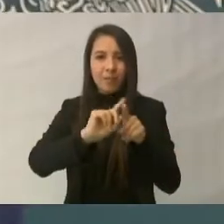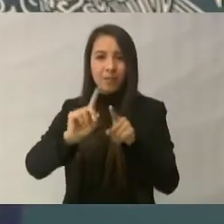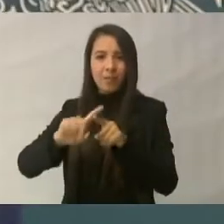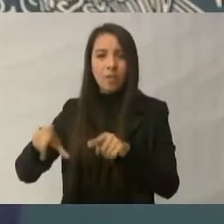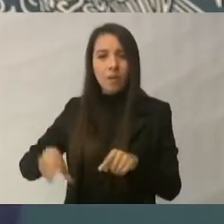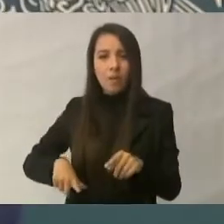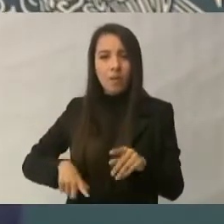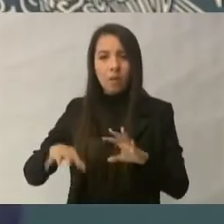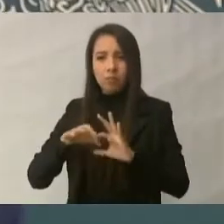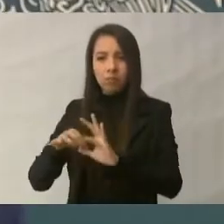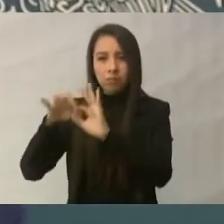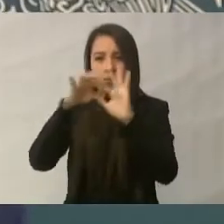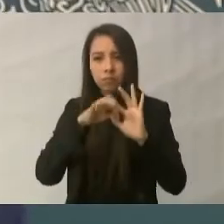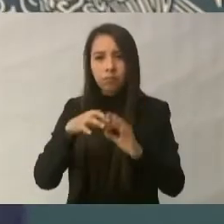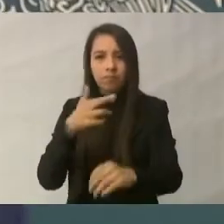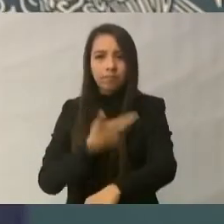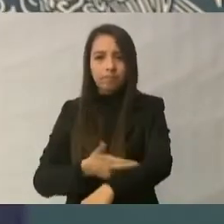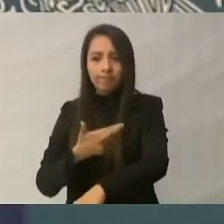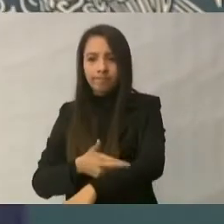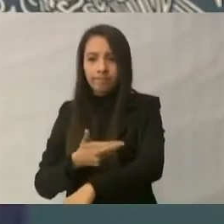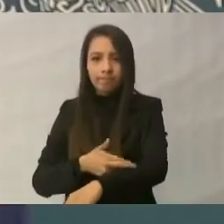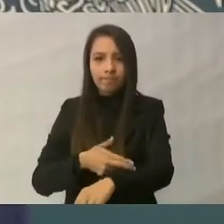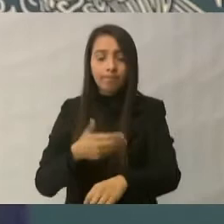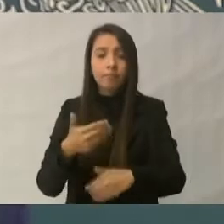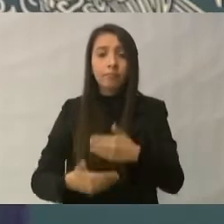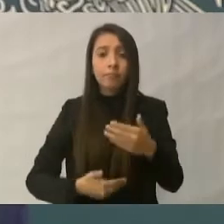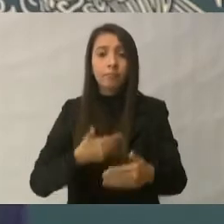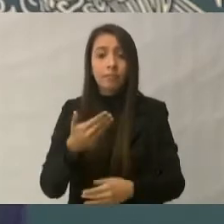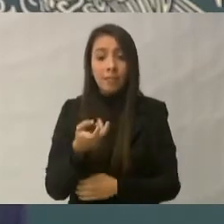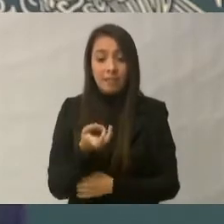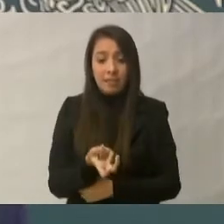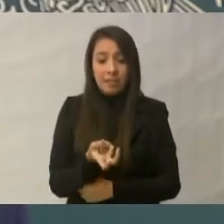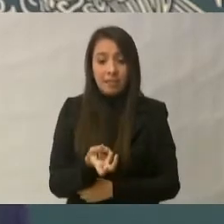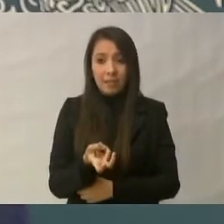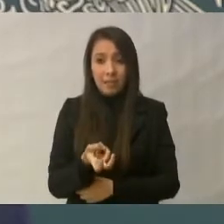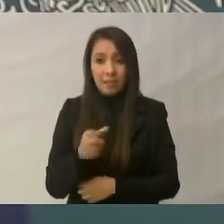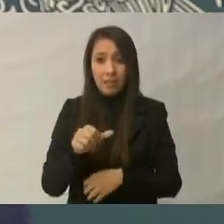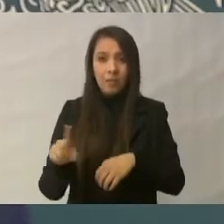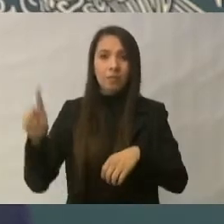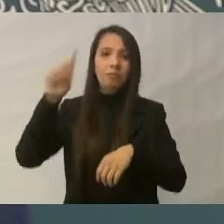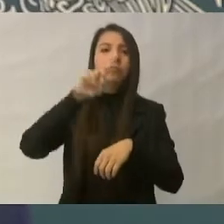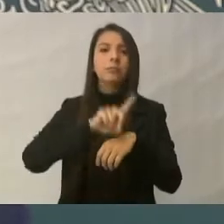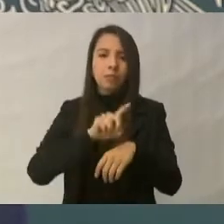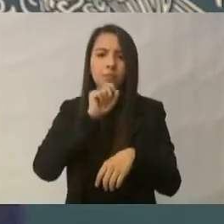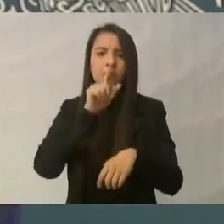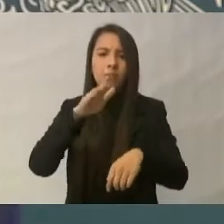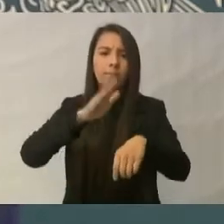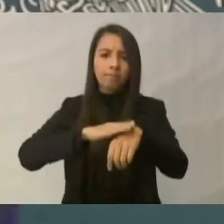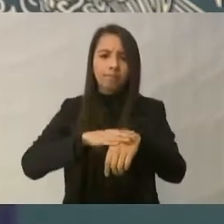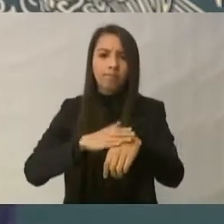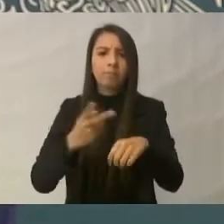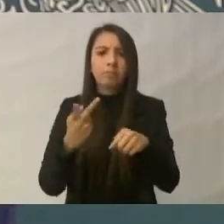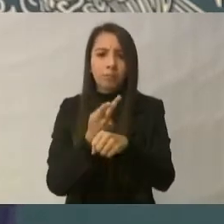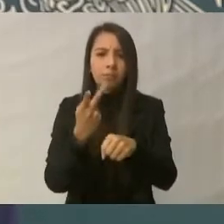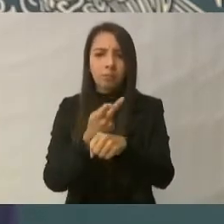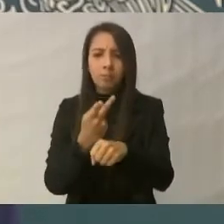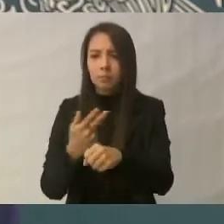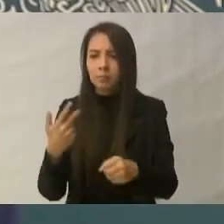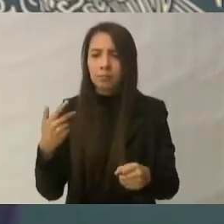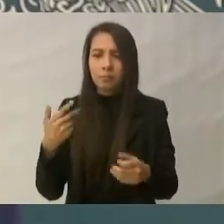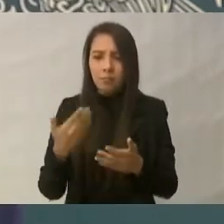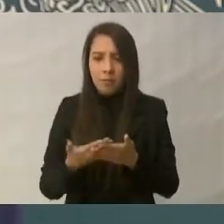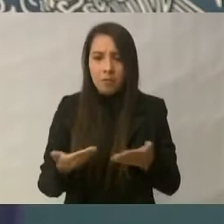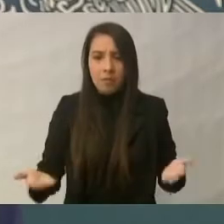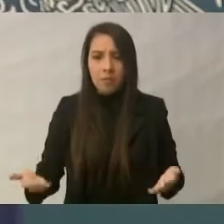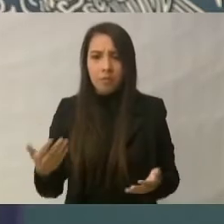gubernamentales, y que a partir de este día, también estaremos informando avances al respecto de eso.